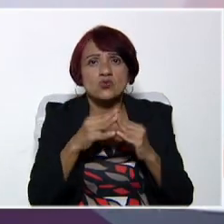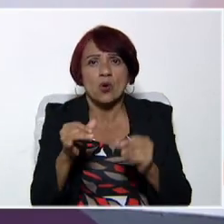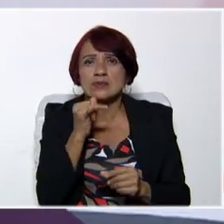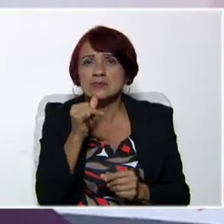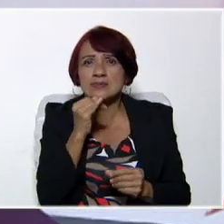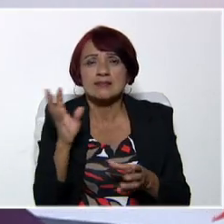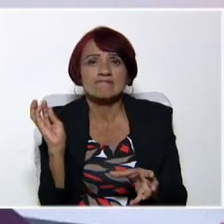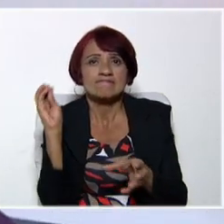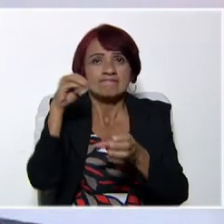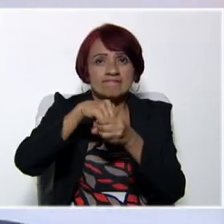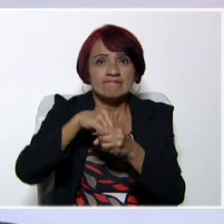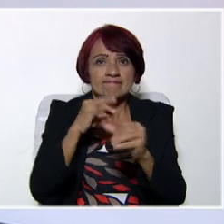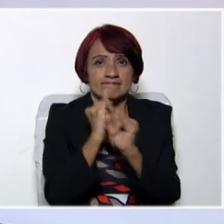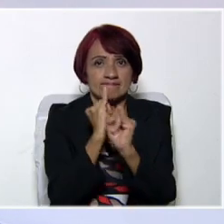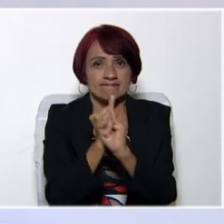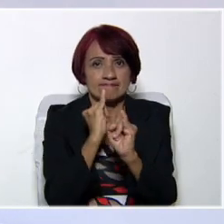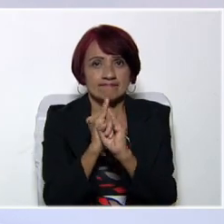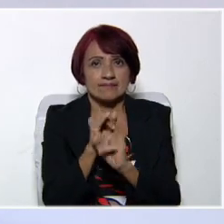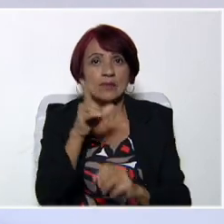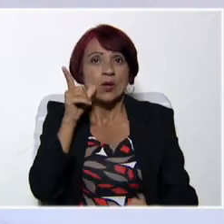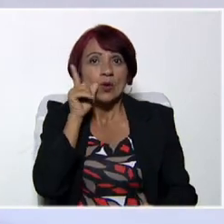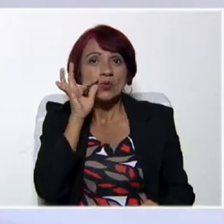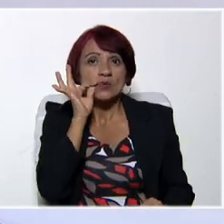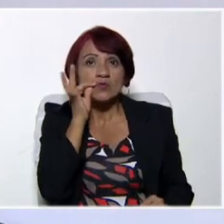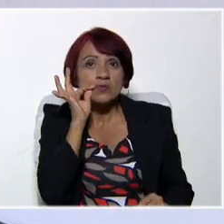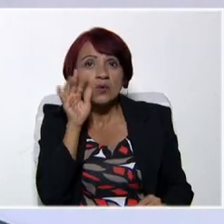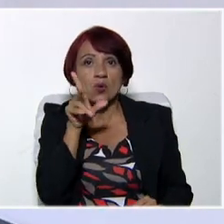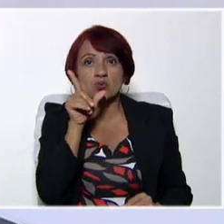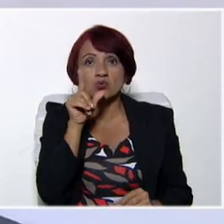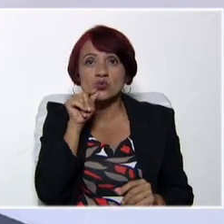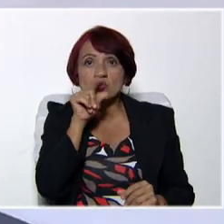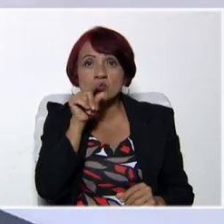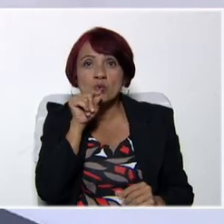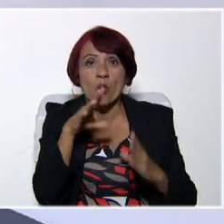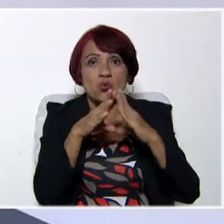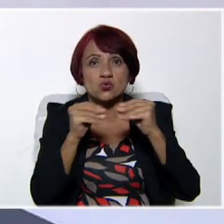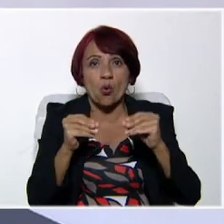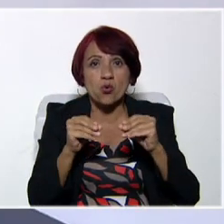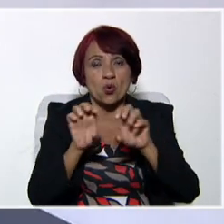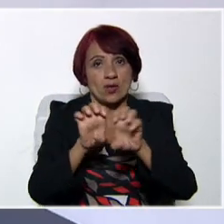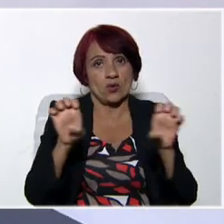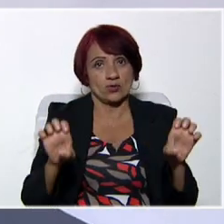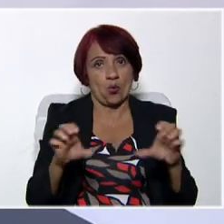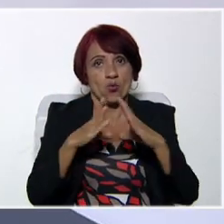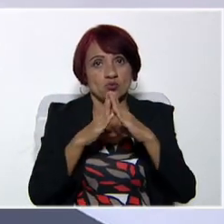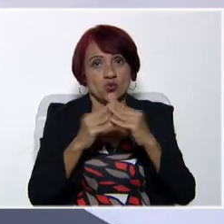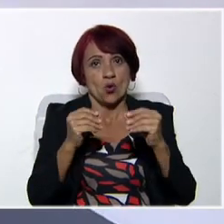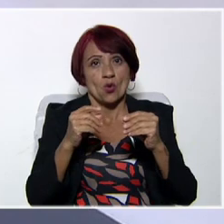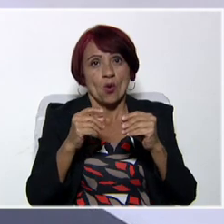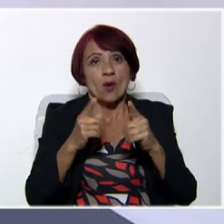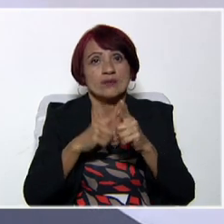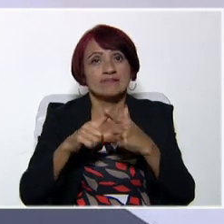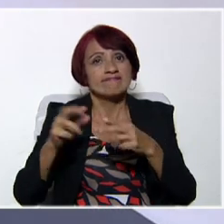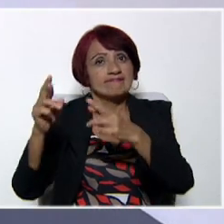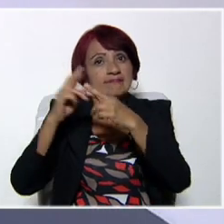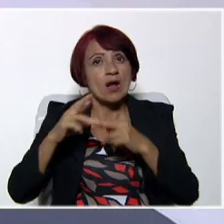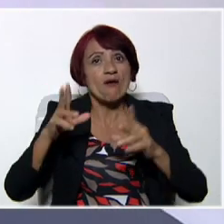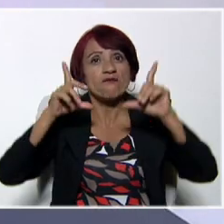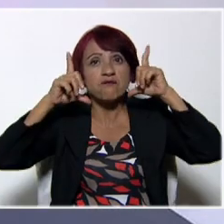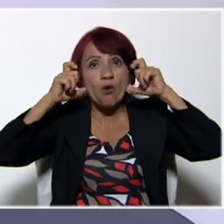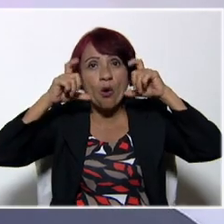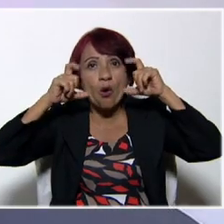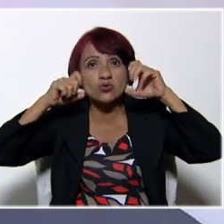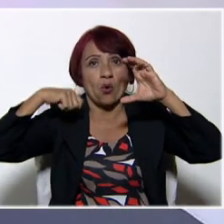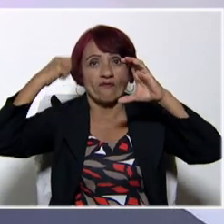mano si ingresan en Twitter, Instagram y Facebook como arroba MPP Educación. Y seguiremos recibiendo las fotografías,